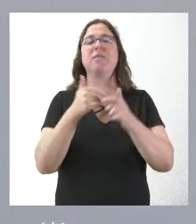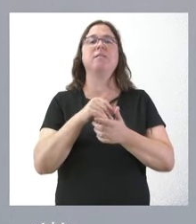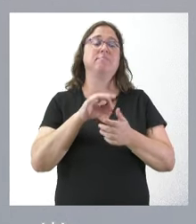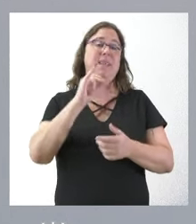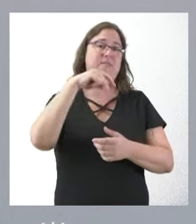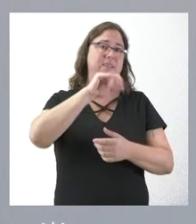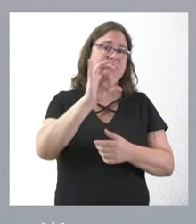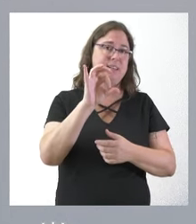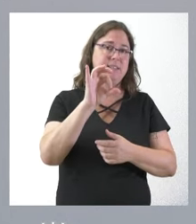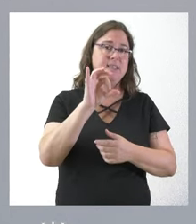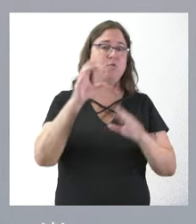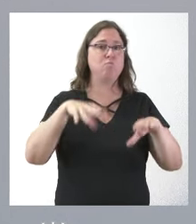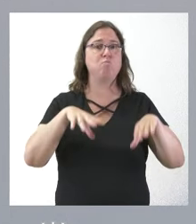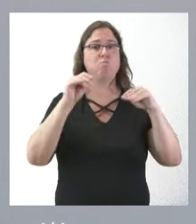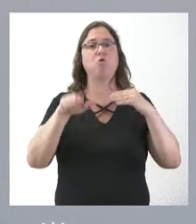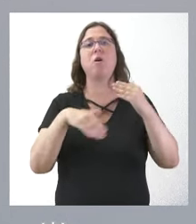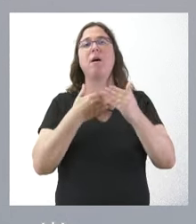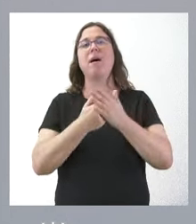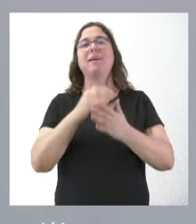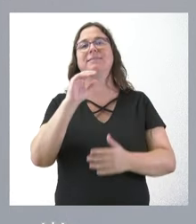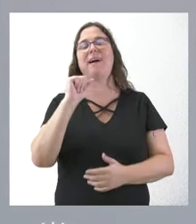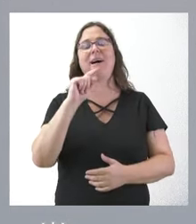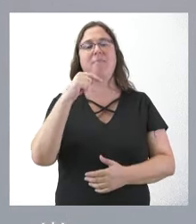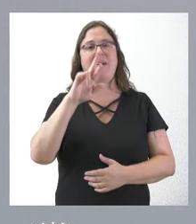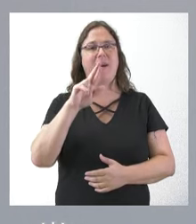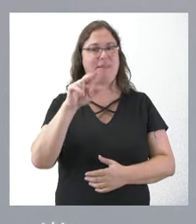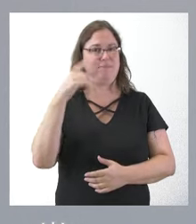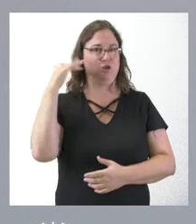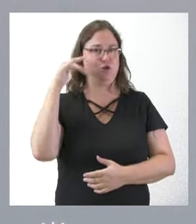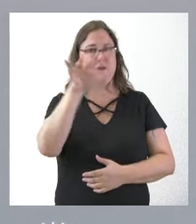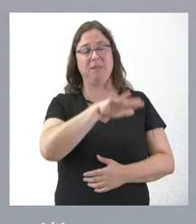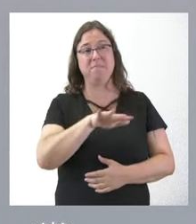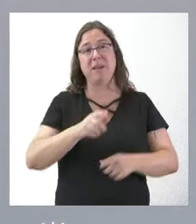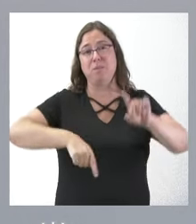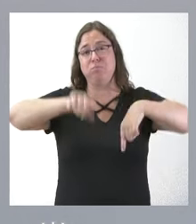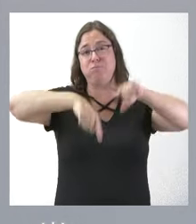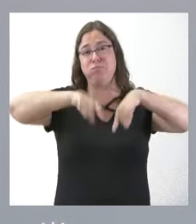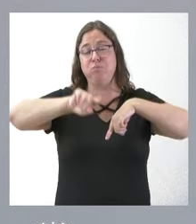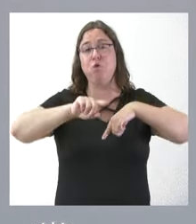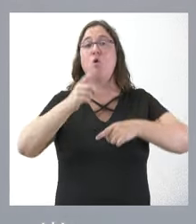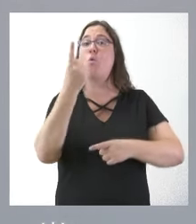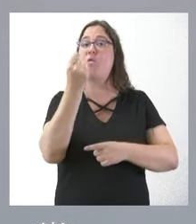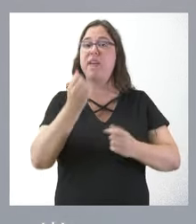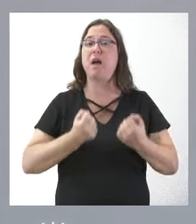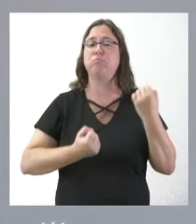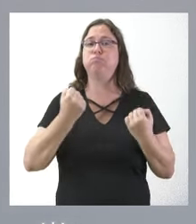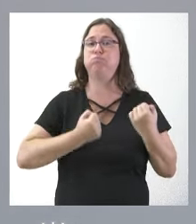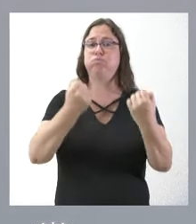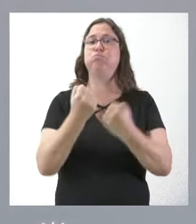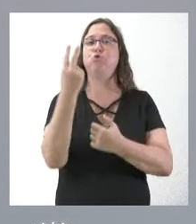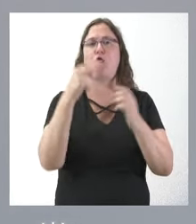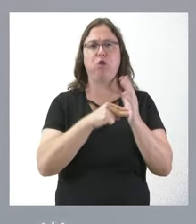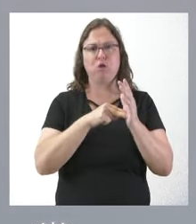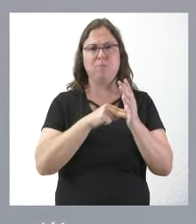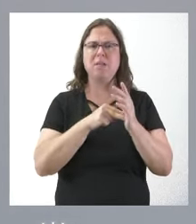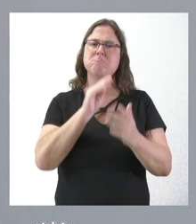infantes en Burgos y Abejar en Soria. Tiene un tráfico cercano a los 2.000 vehículos al día, con un porcentaje elevado de vehículos